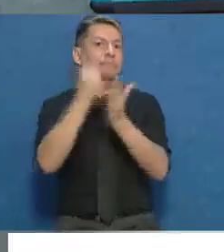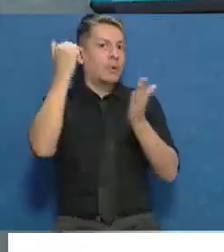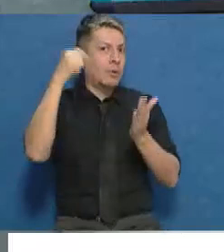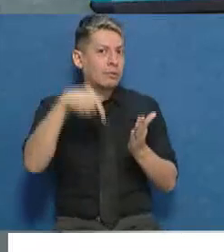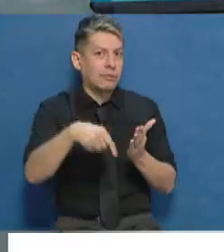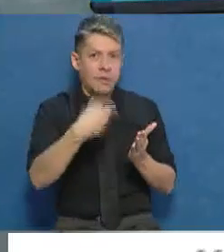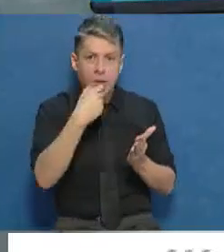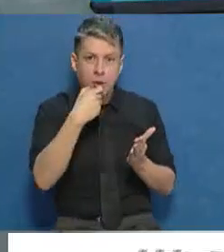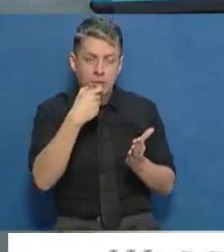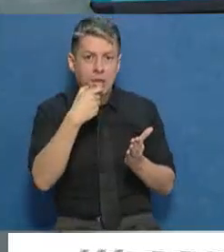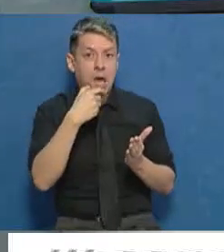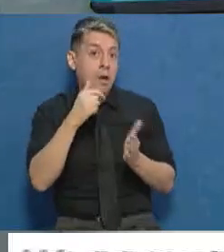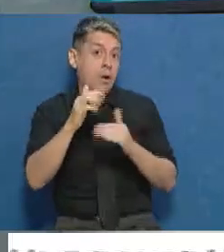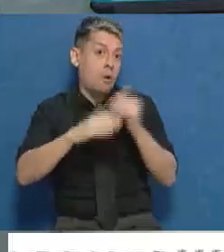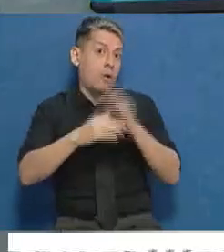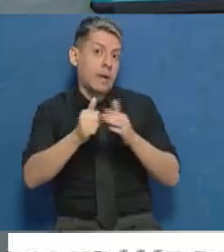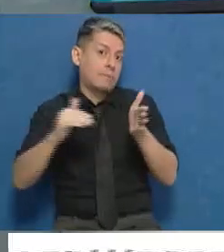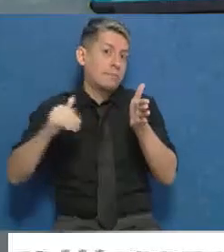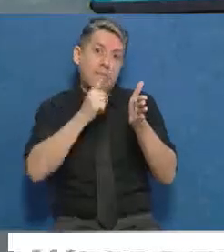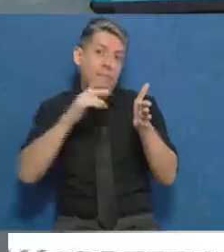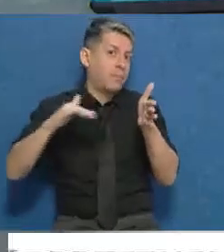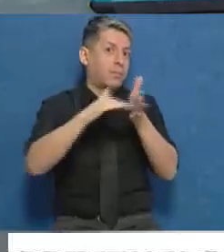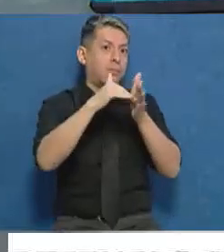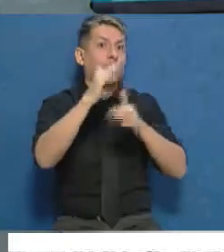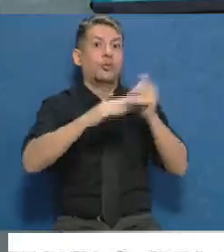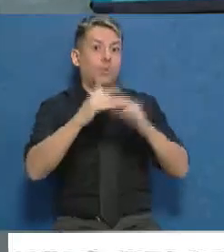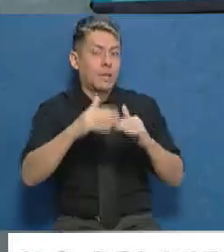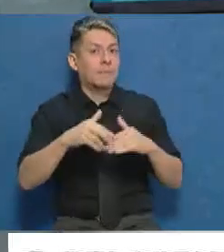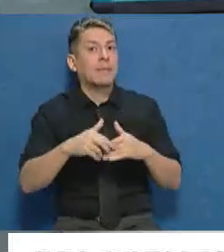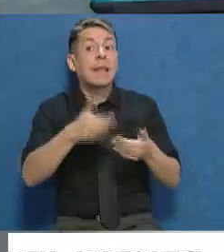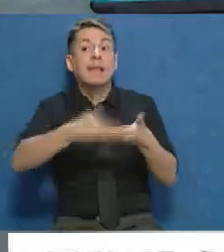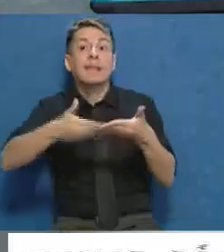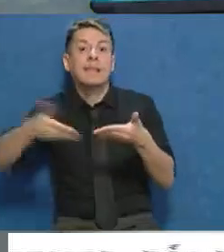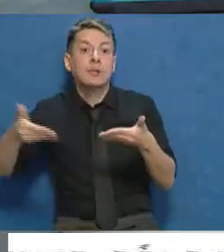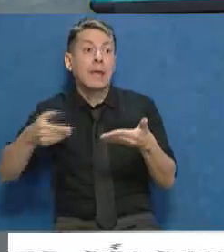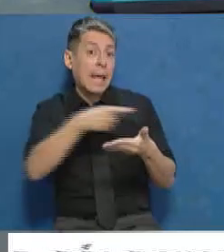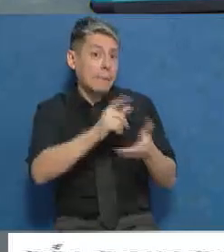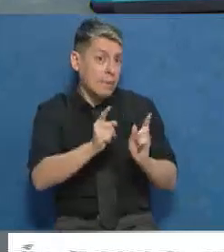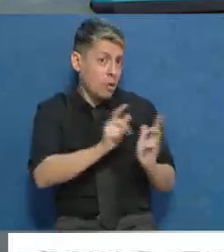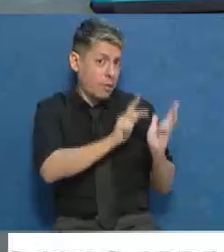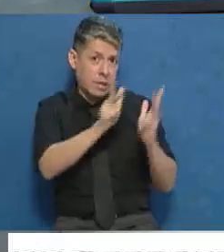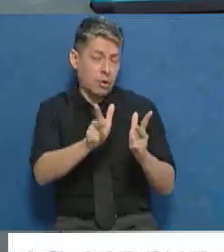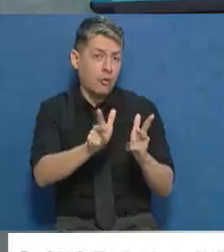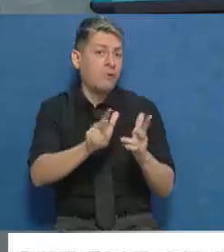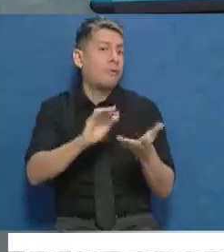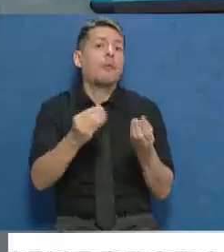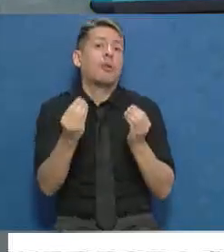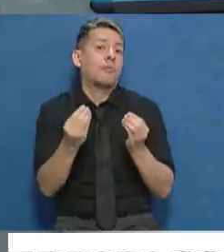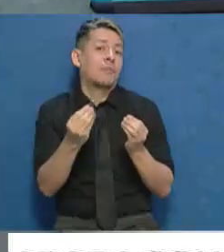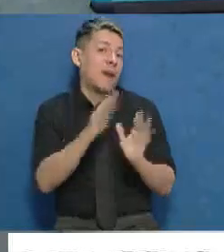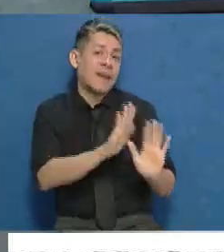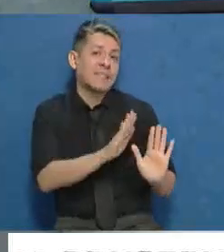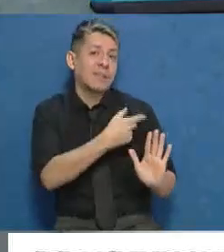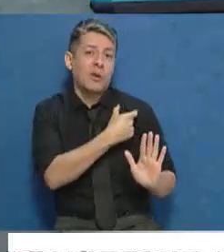licitación de esta obra de portesuelo. Y tiene una explicación. La explicación la dio él mismo, como lo hace siempre, ¿no? Habitualmente el gobernador